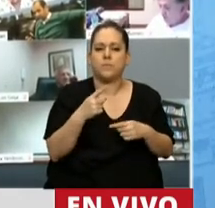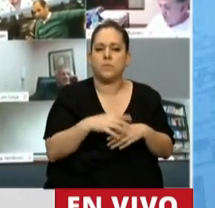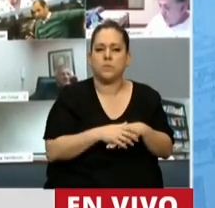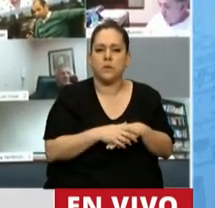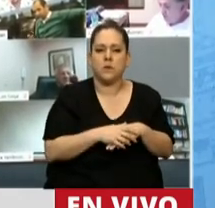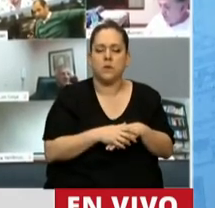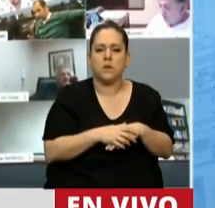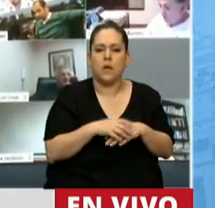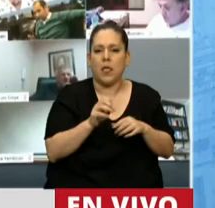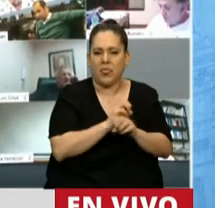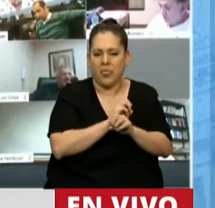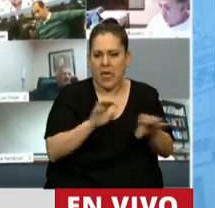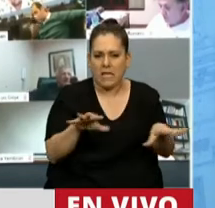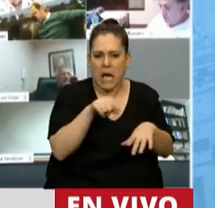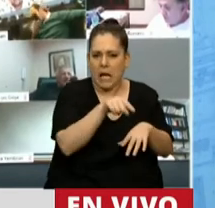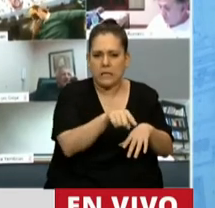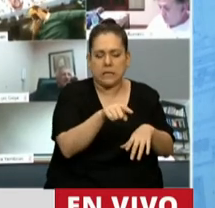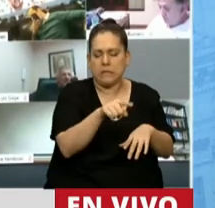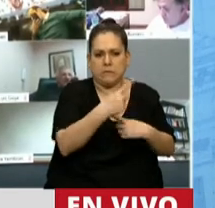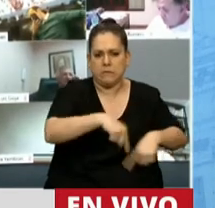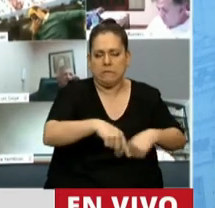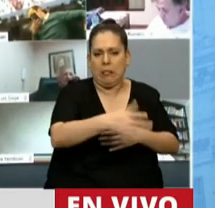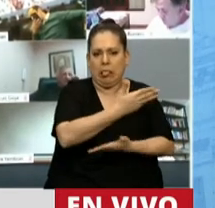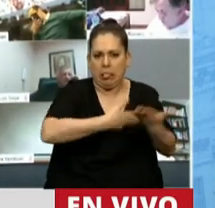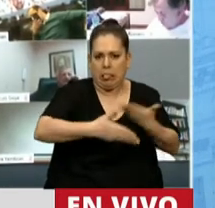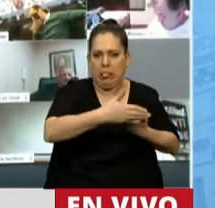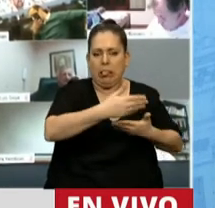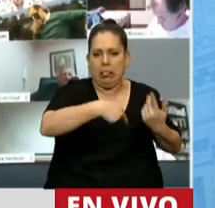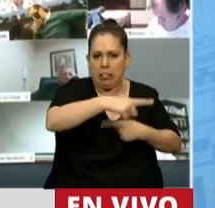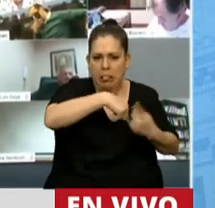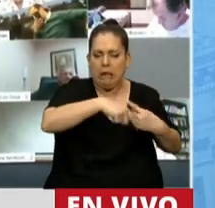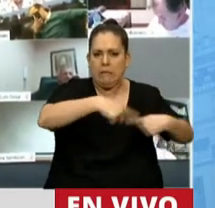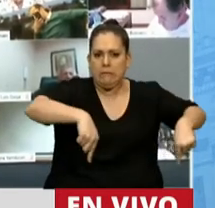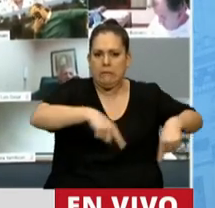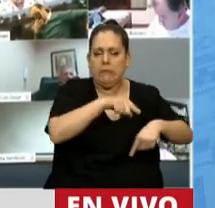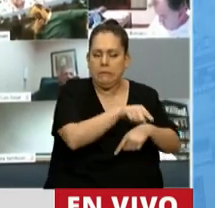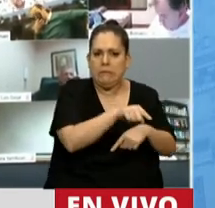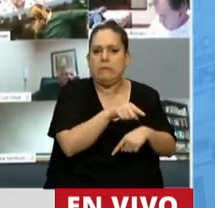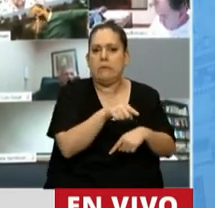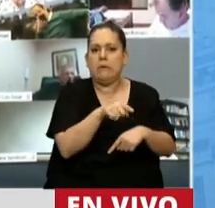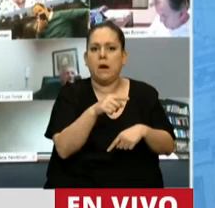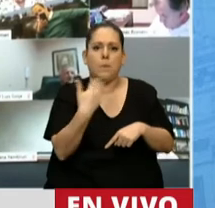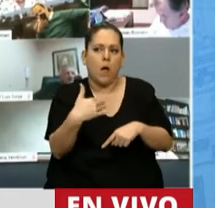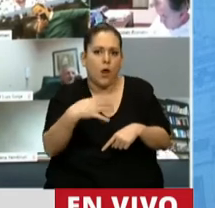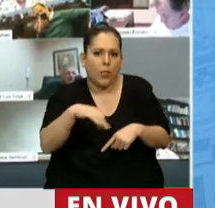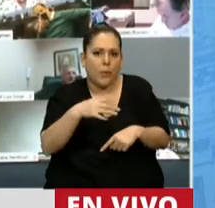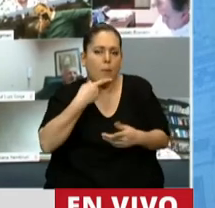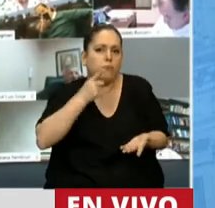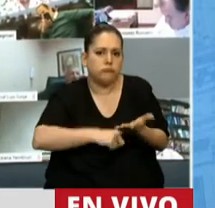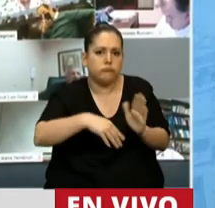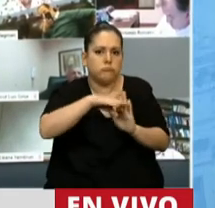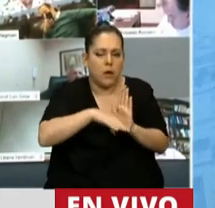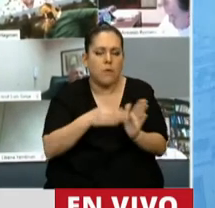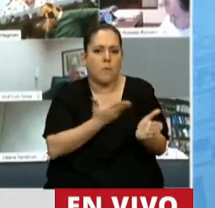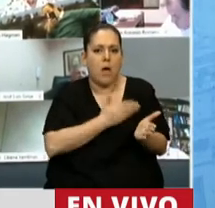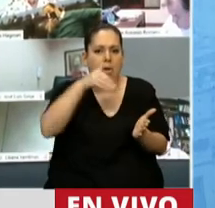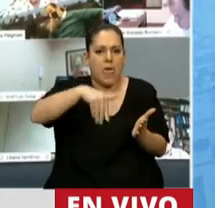este desastre, en el cual nos sumieron y en el cual vimos un paso importante, pero que tenemos que profundizar un montón de medidas. La negociación con el Fondo Monetario